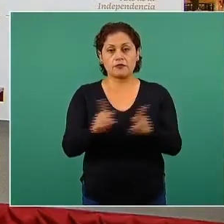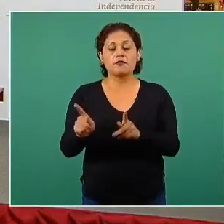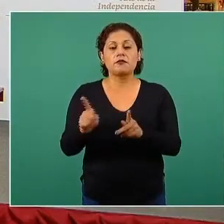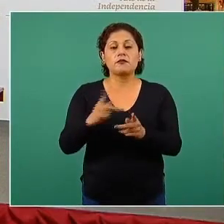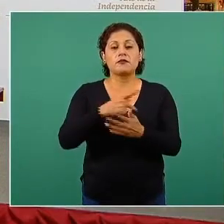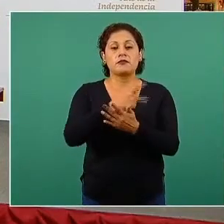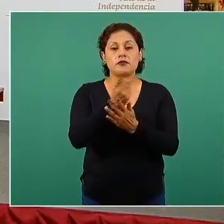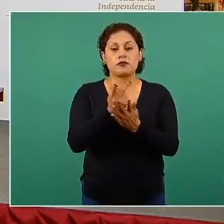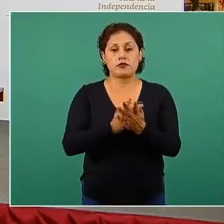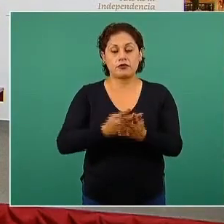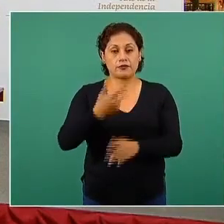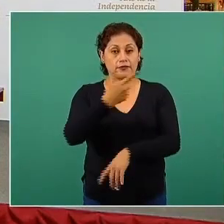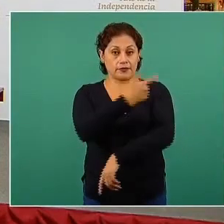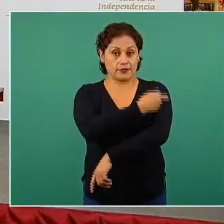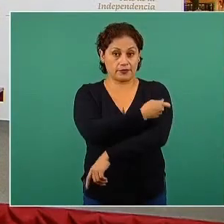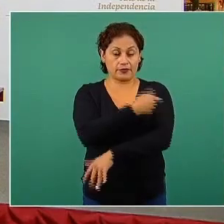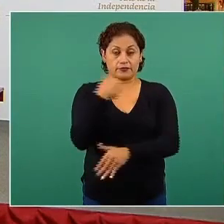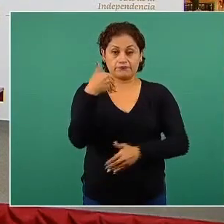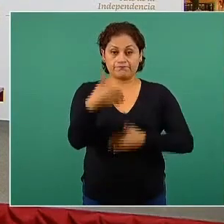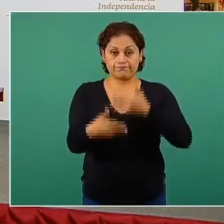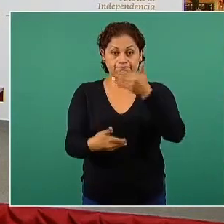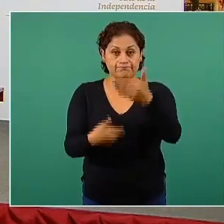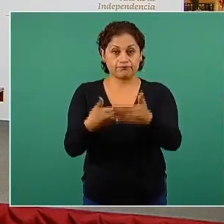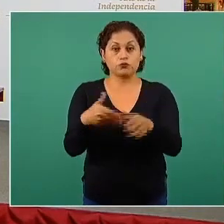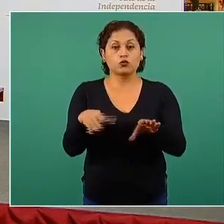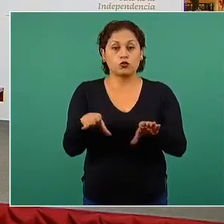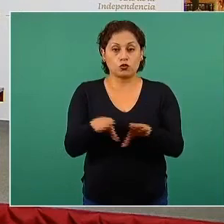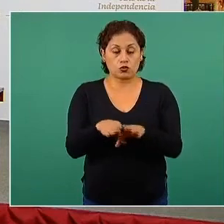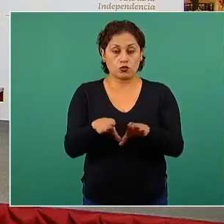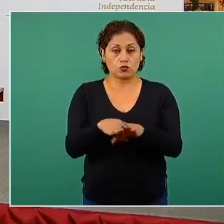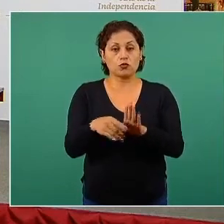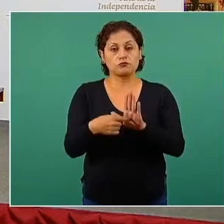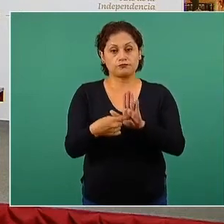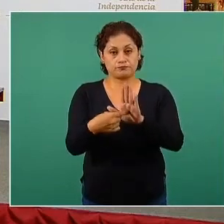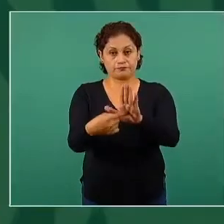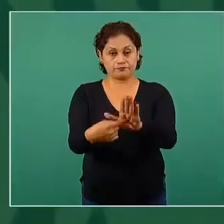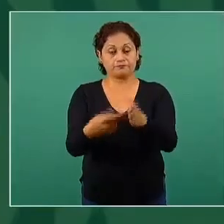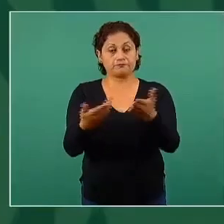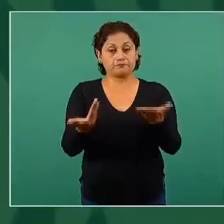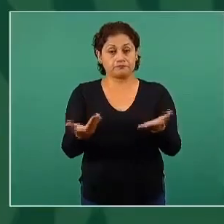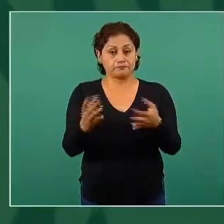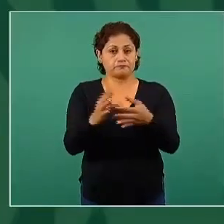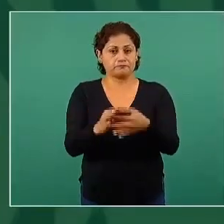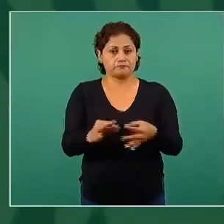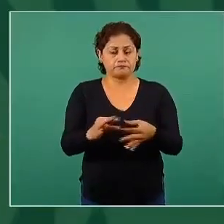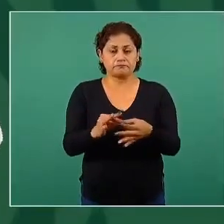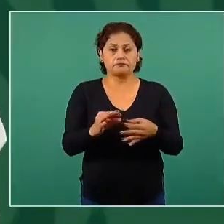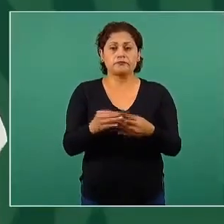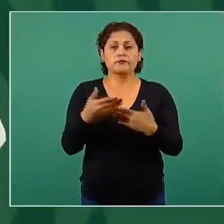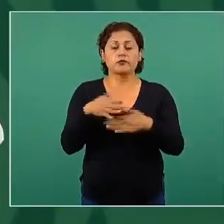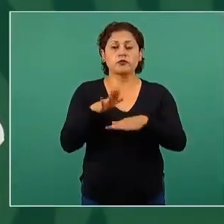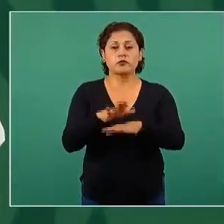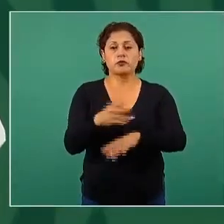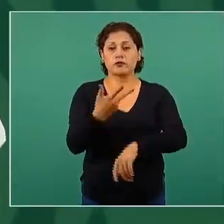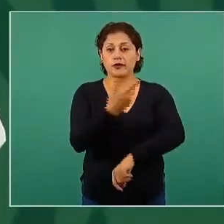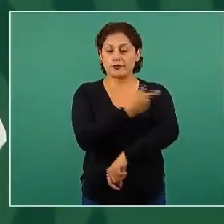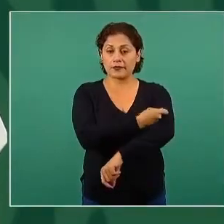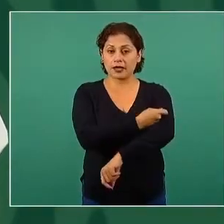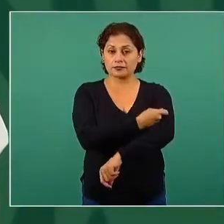estrategia operativa, cuál ha sido el avance en la vacunación.